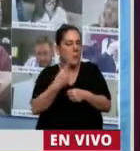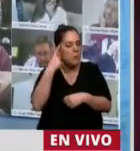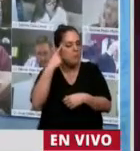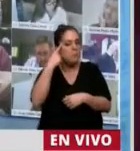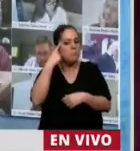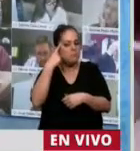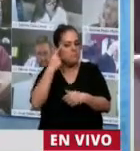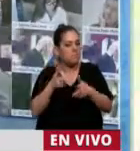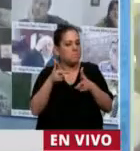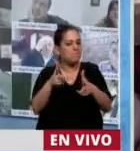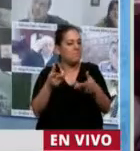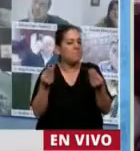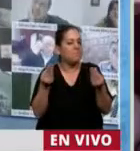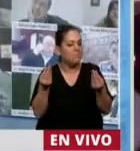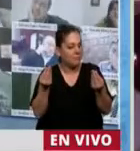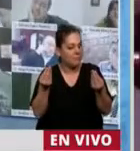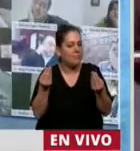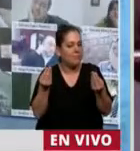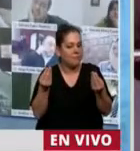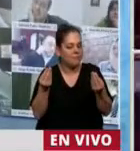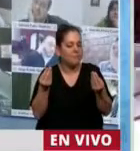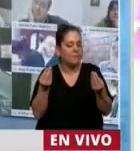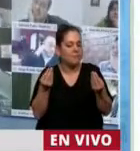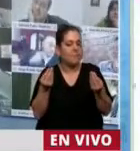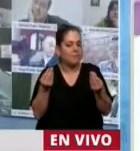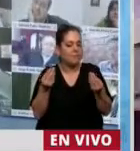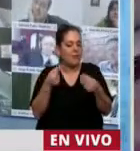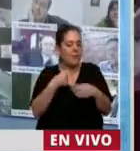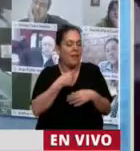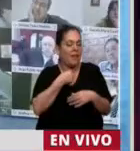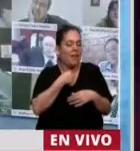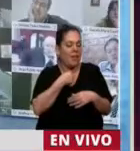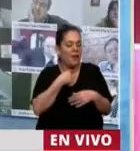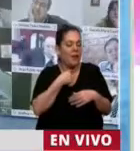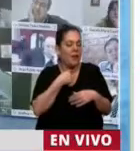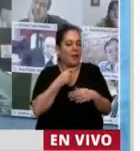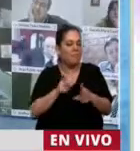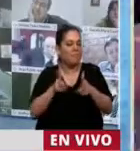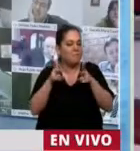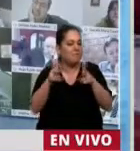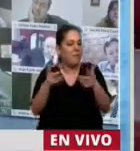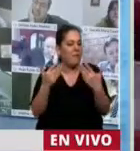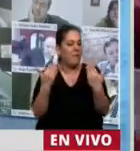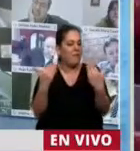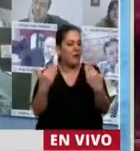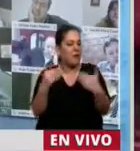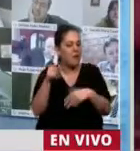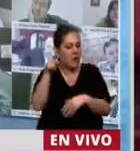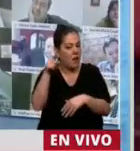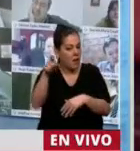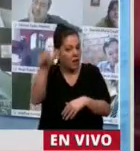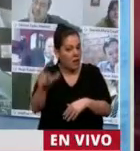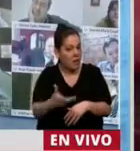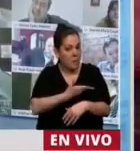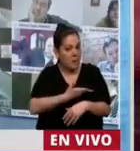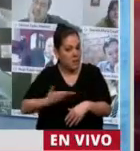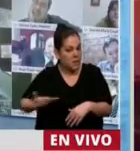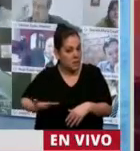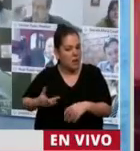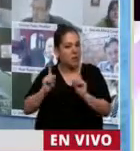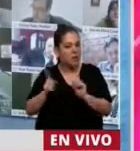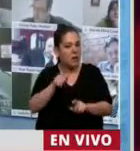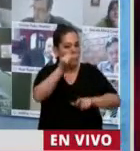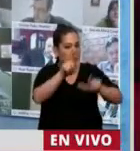todo lo que nos ha pasado, va haber un presupuesto que es la ley de leyes y que va a marcar también un programa de gobierno, donde hay